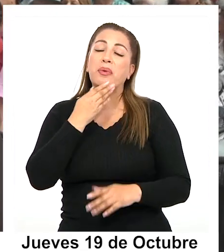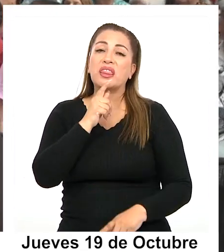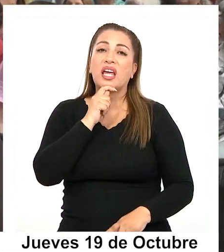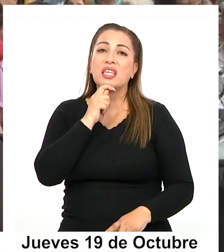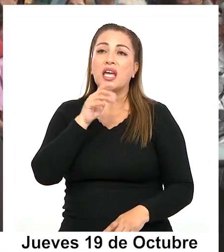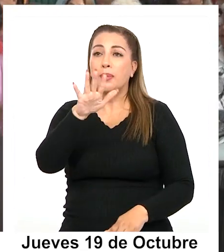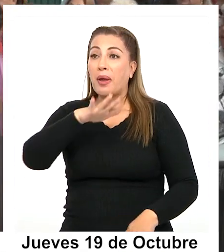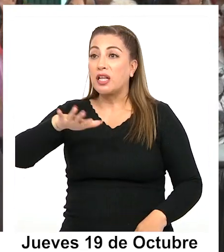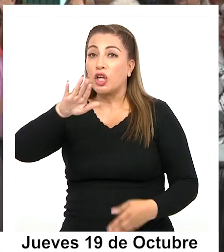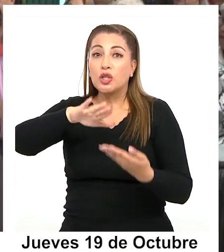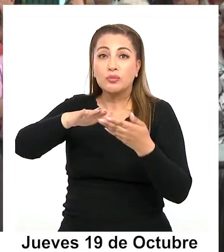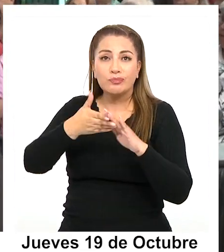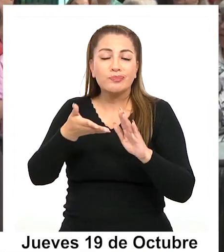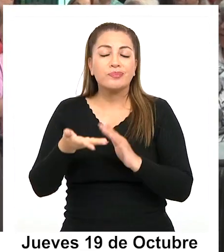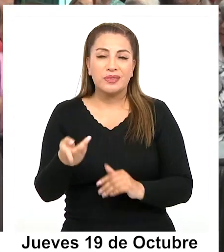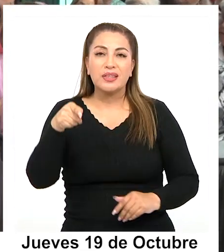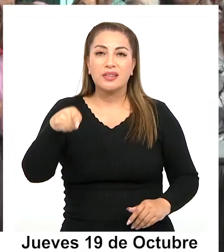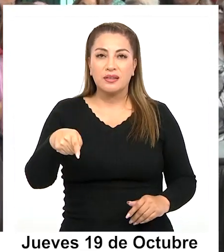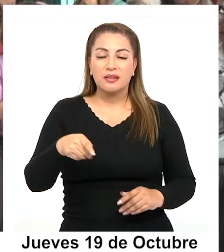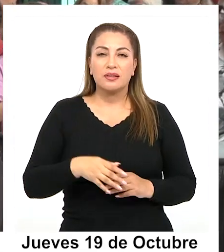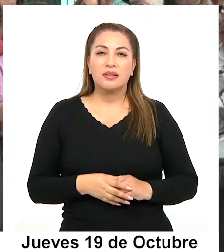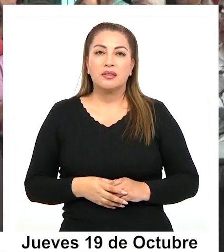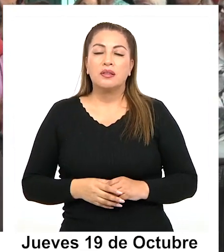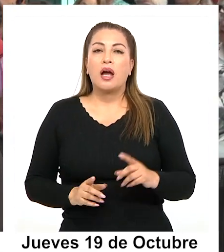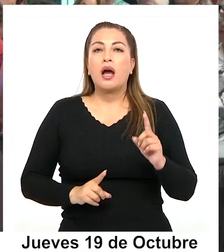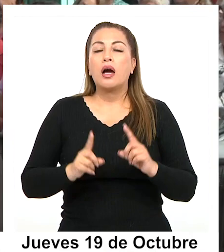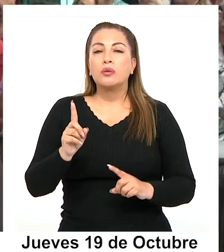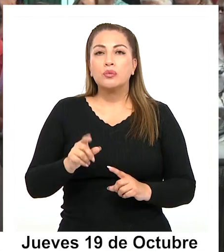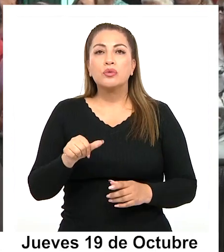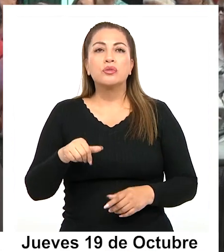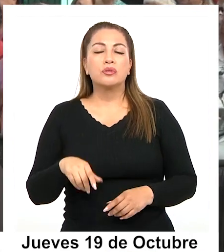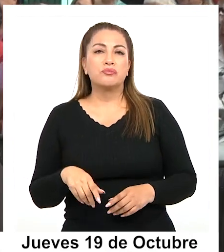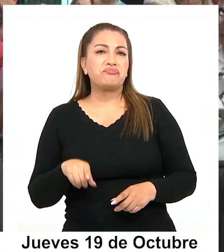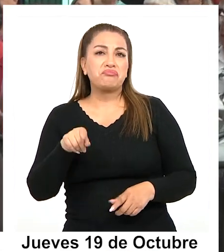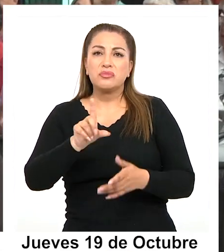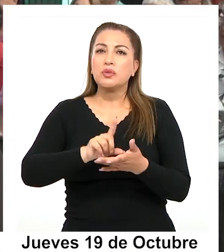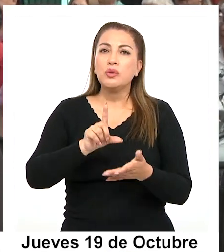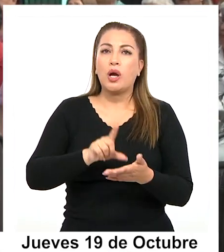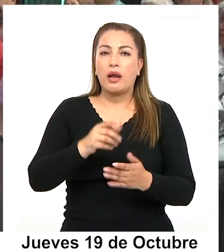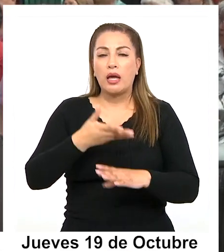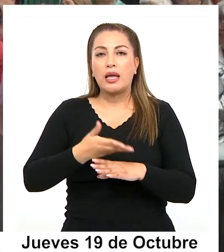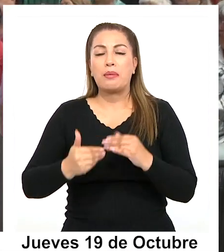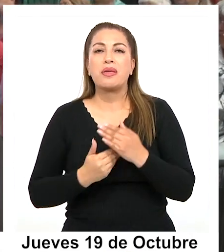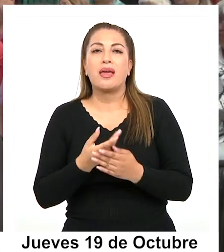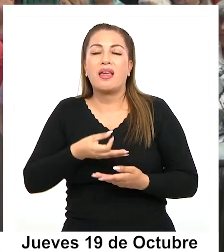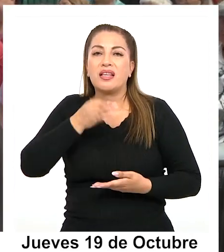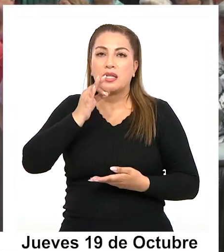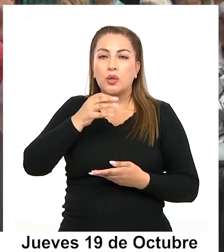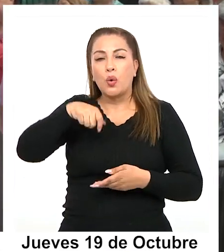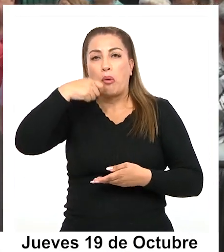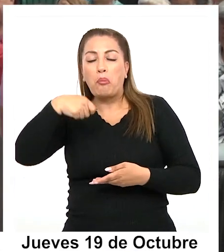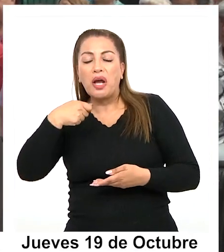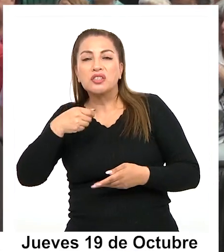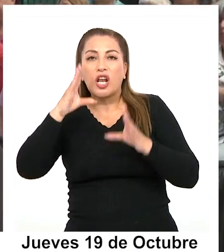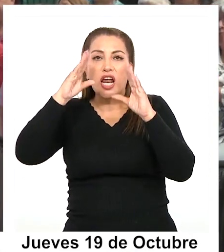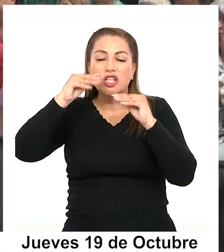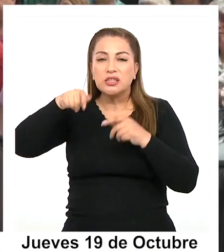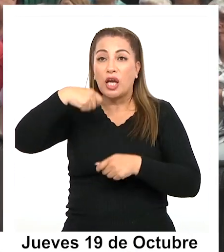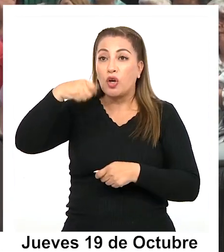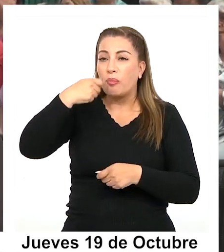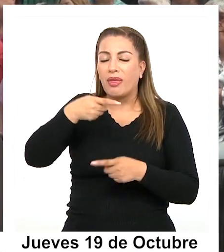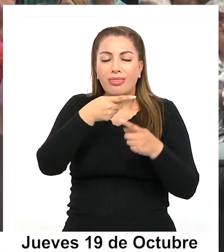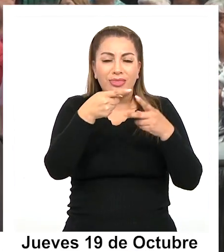comunitarios. En algunos centros de uno se da desayuno, se da almuerzo, se da cena, entonces hay una cobertura